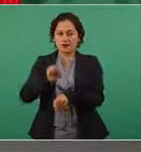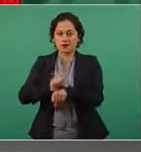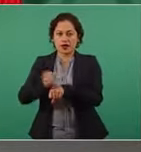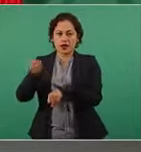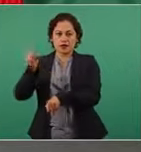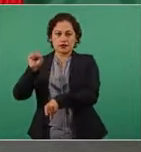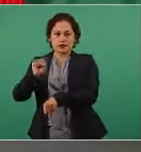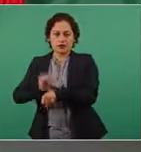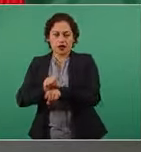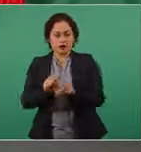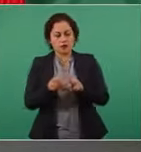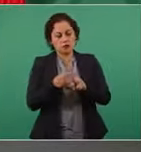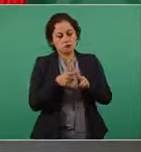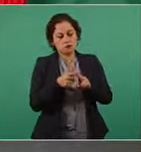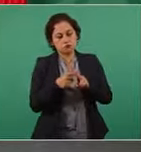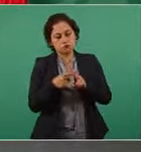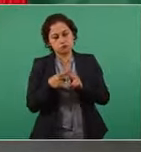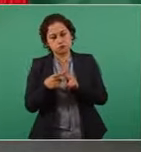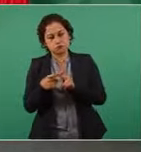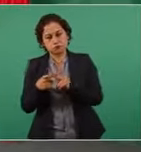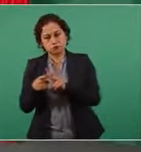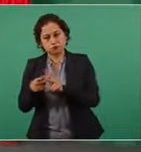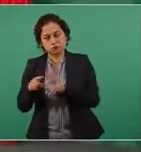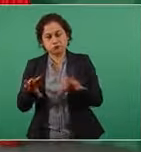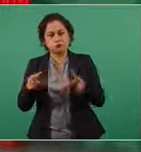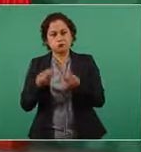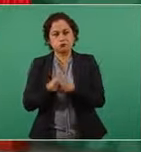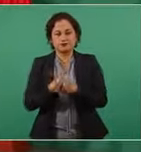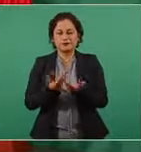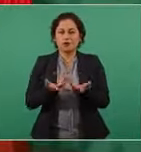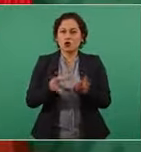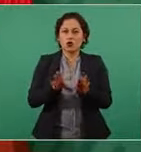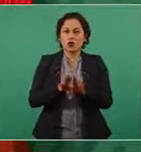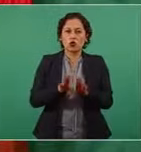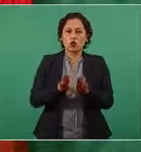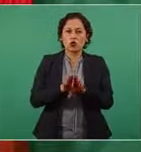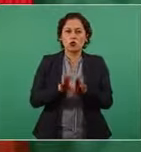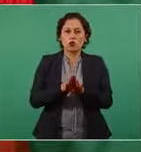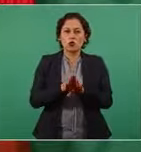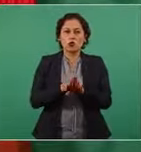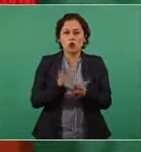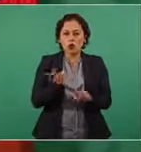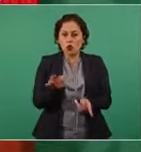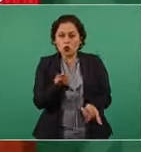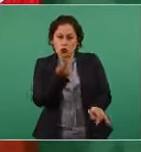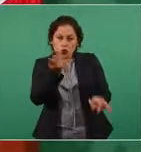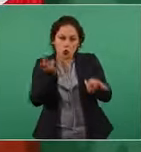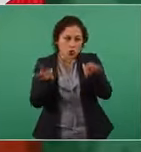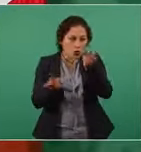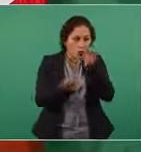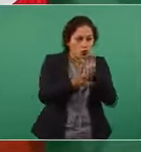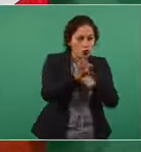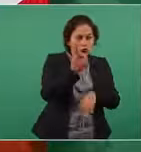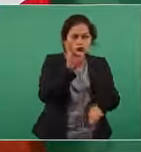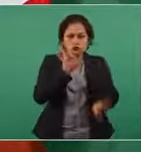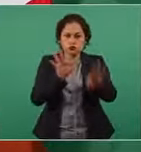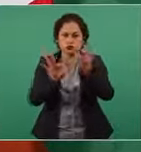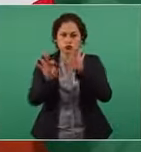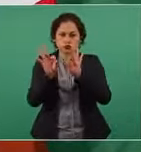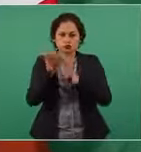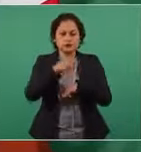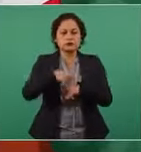es una especie de encuesta o consulta con los que